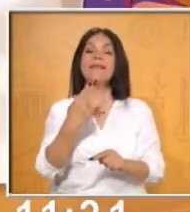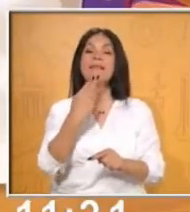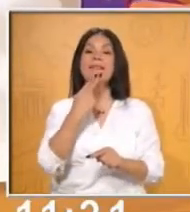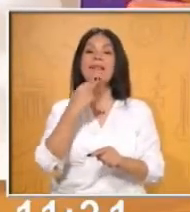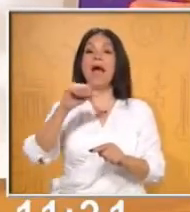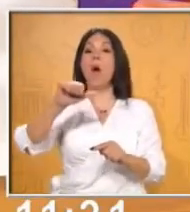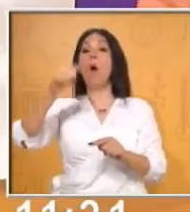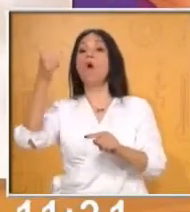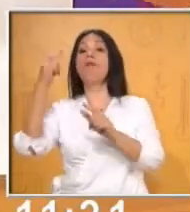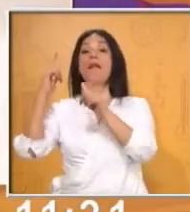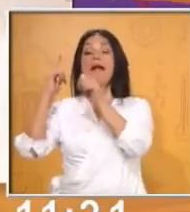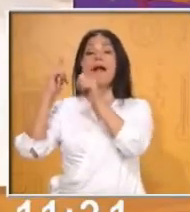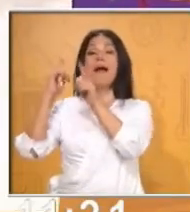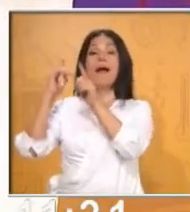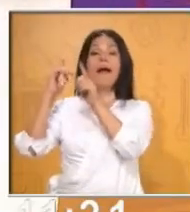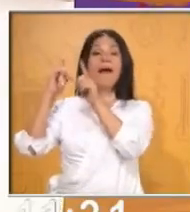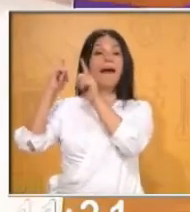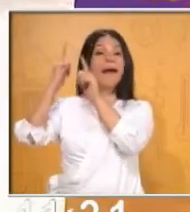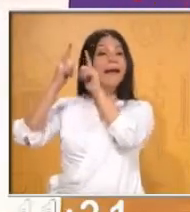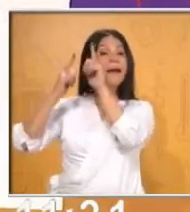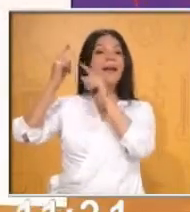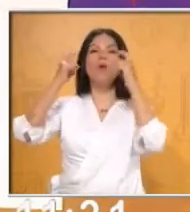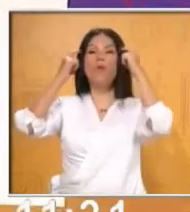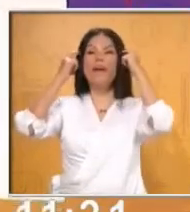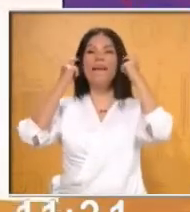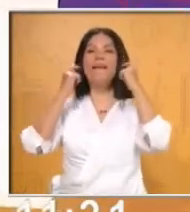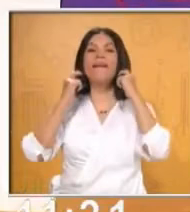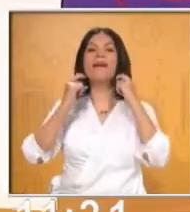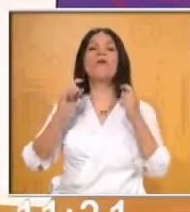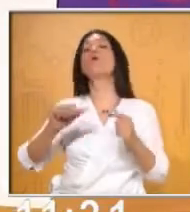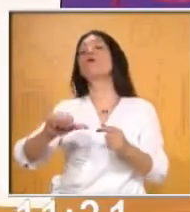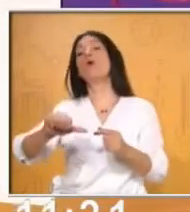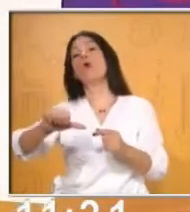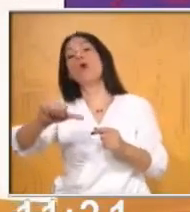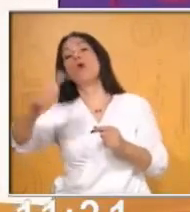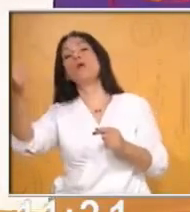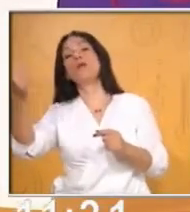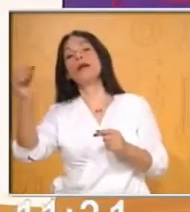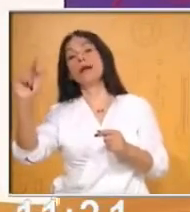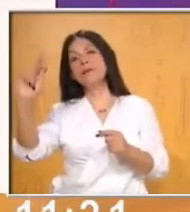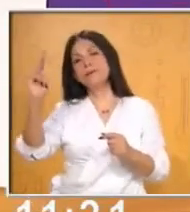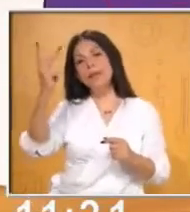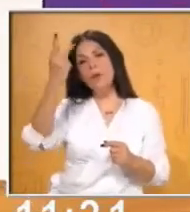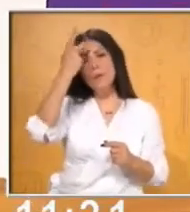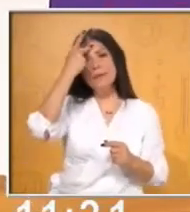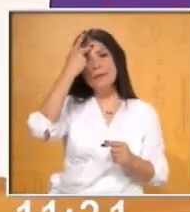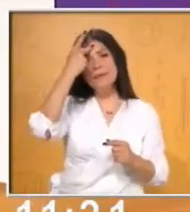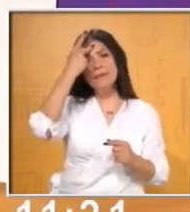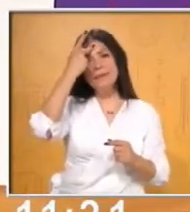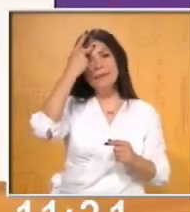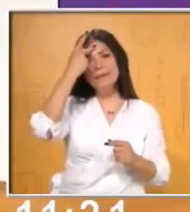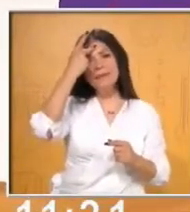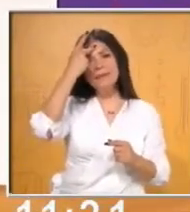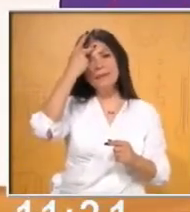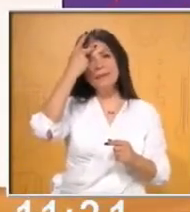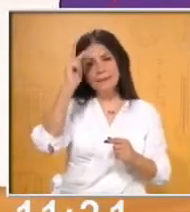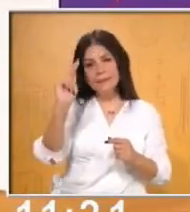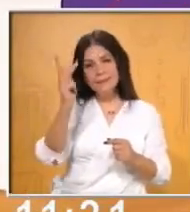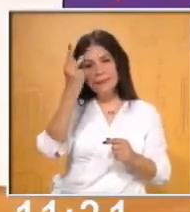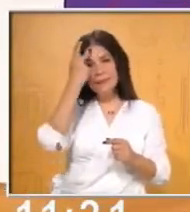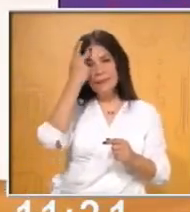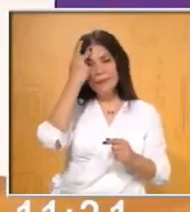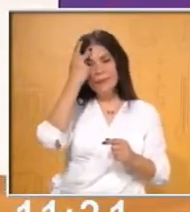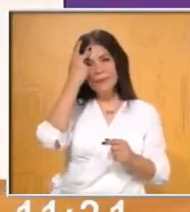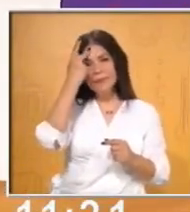cuarta de Guerrero a San Luis. Y eso sería cuartos. Entonces, nosotros lo marcamos de San Luis